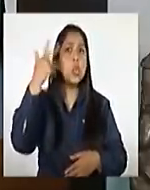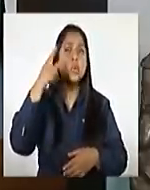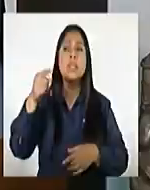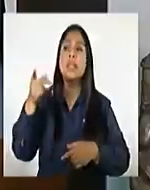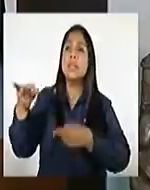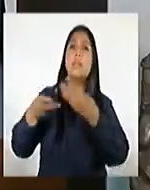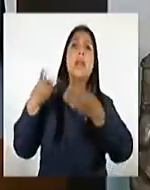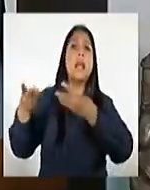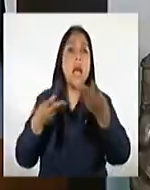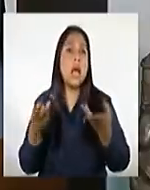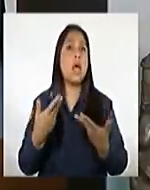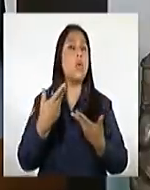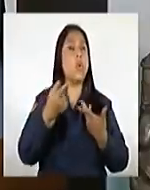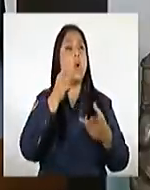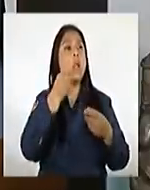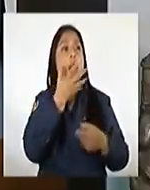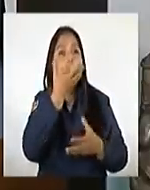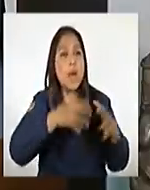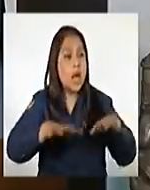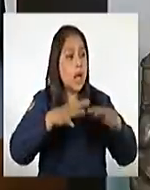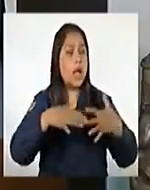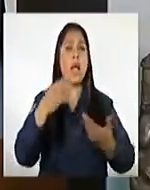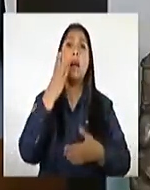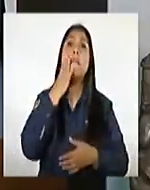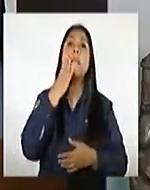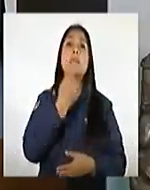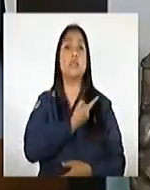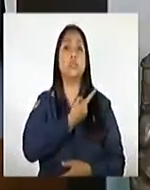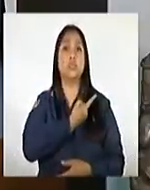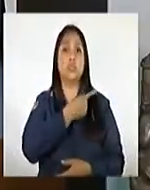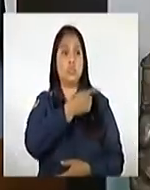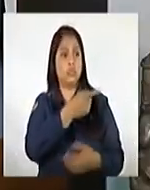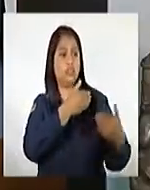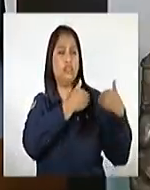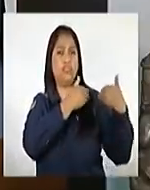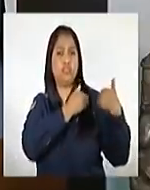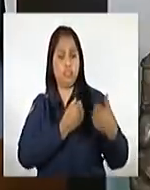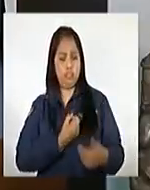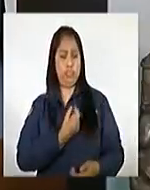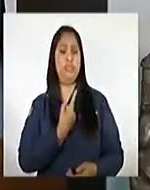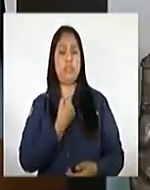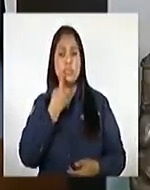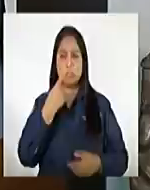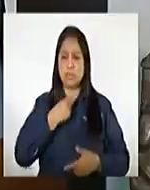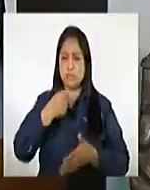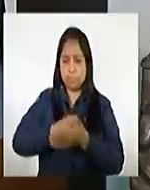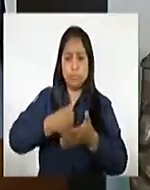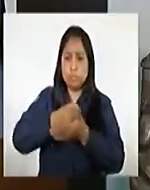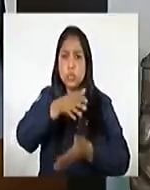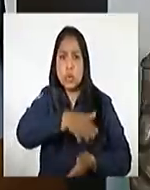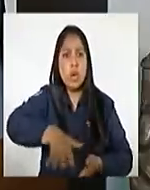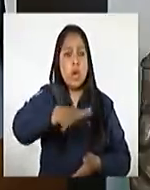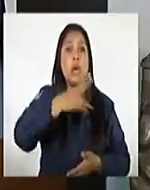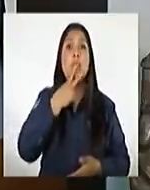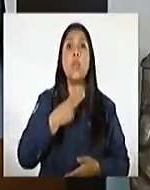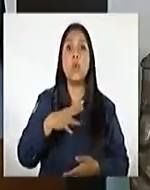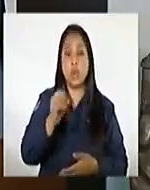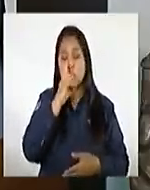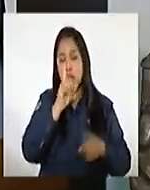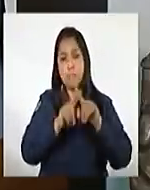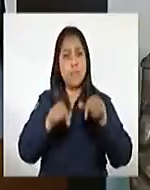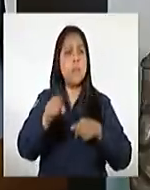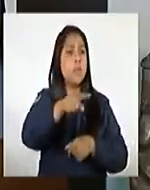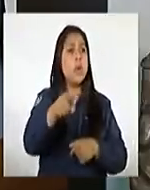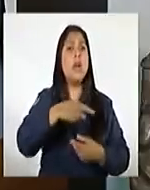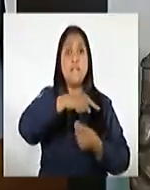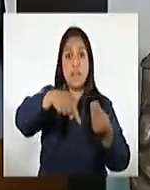puesto en el mercado, al panadero, a la artesana, a la madre soltera que se hace cargo sola de sus hijos. Por ustedes, por sus familias,